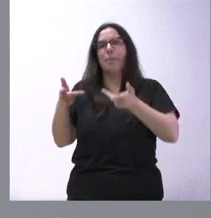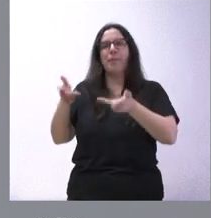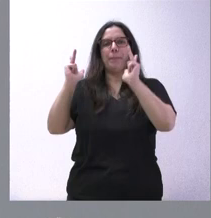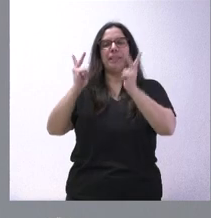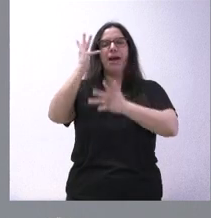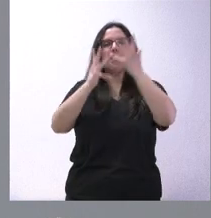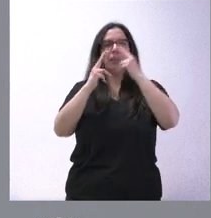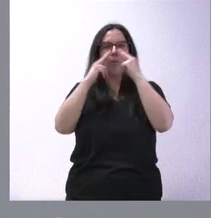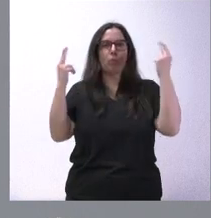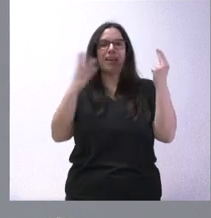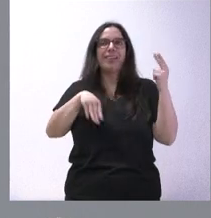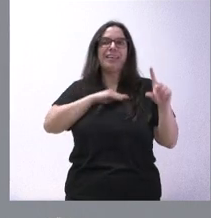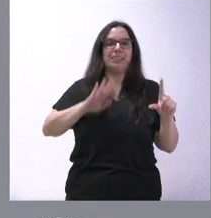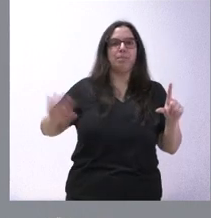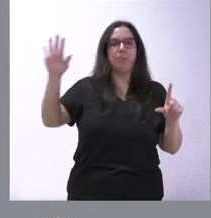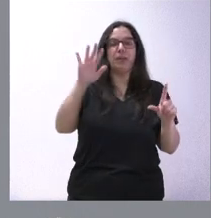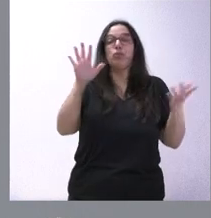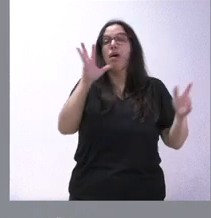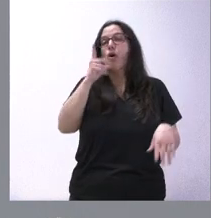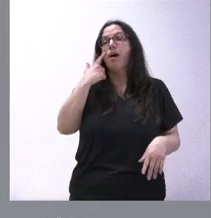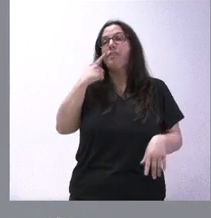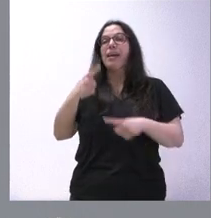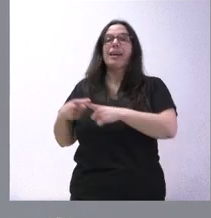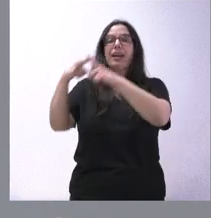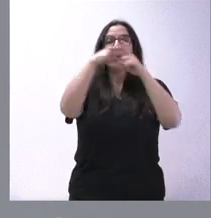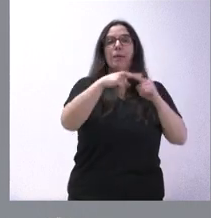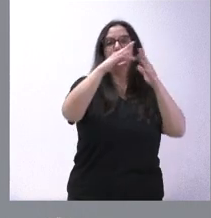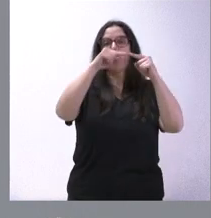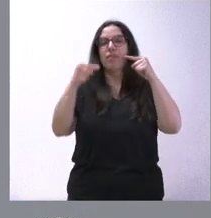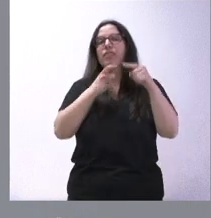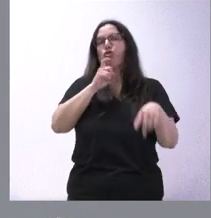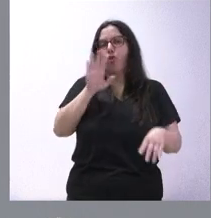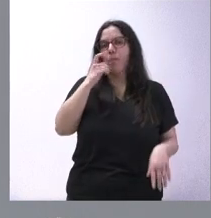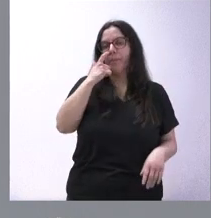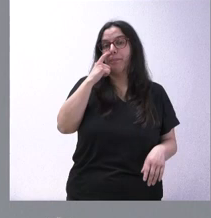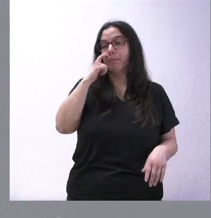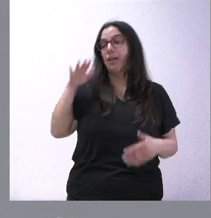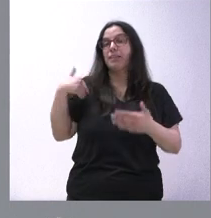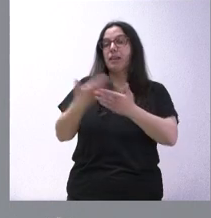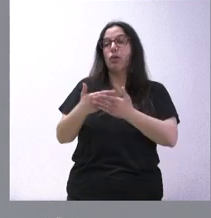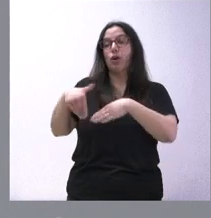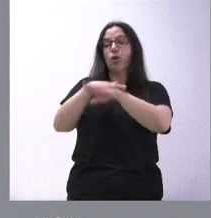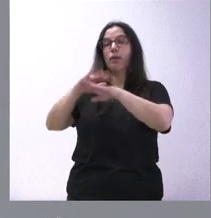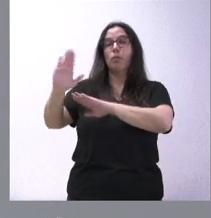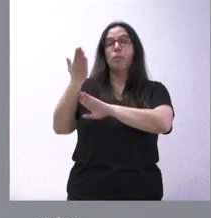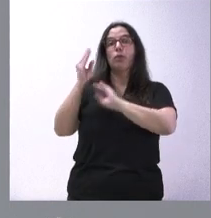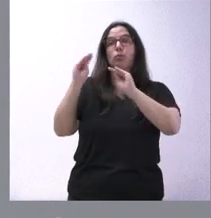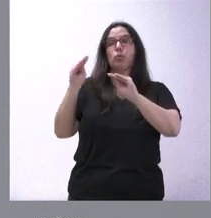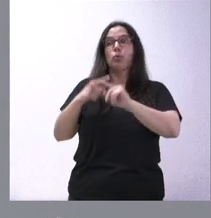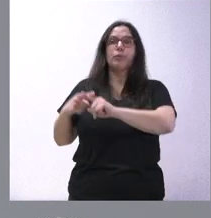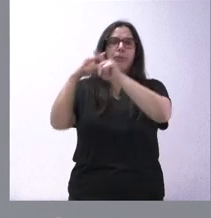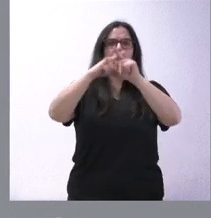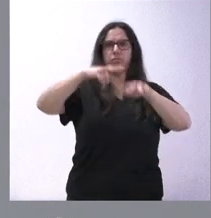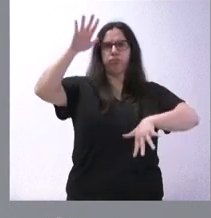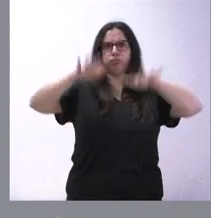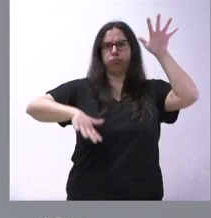administraciones públicas españolas. Vamos a ver ahora cómo se distribuye este déficit. Hasta ahora la propuesta que había hecho el Gobierno era una distribución muy desigual.